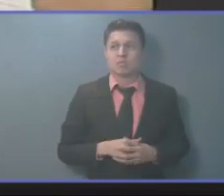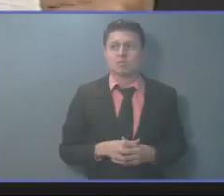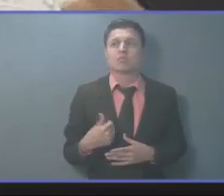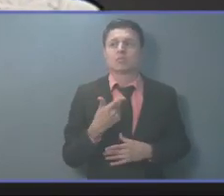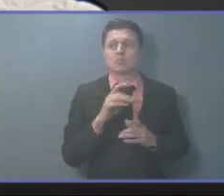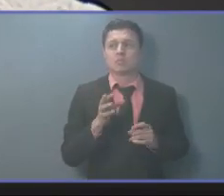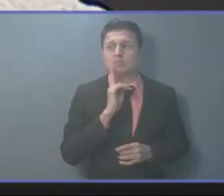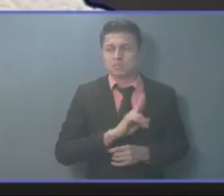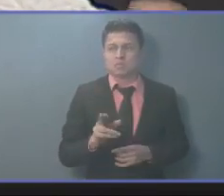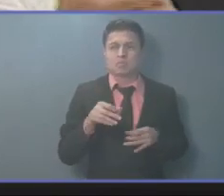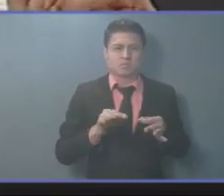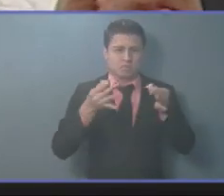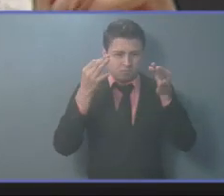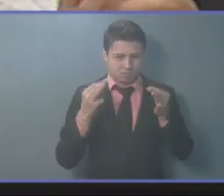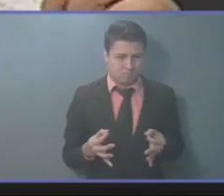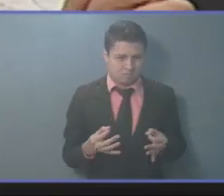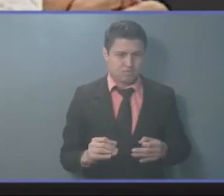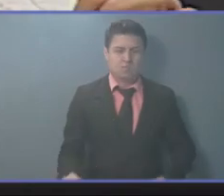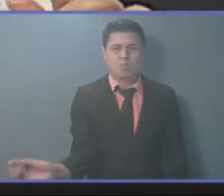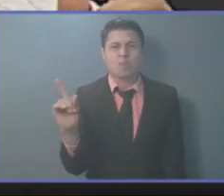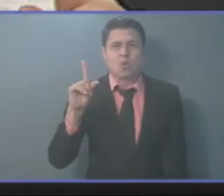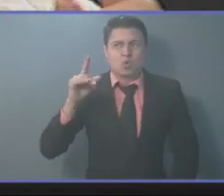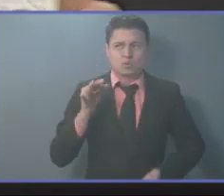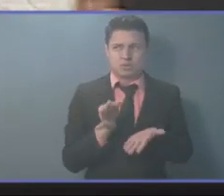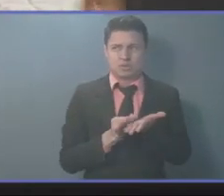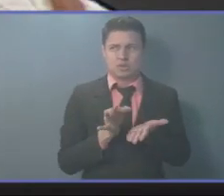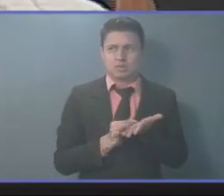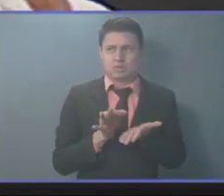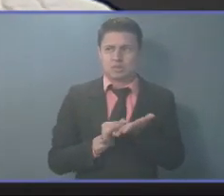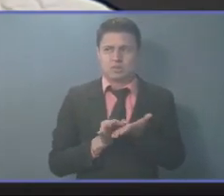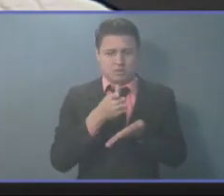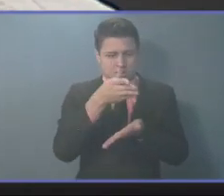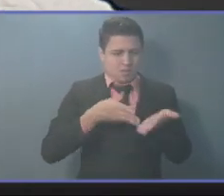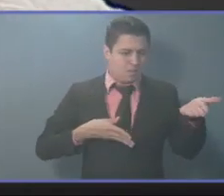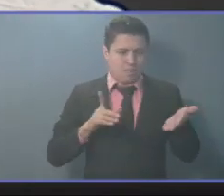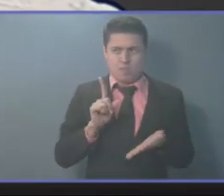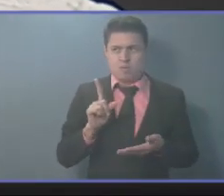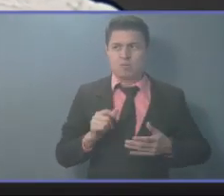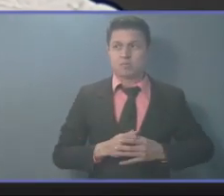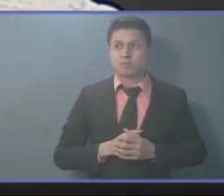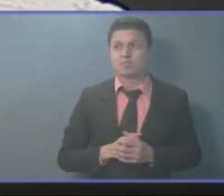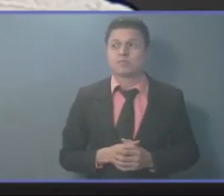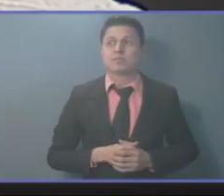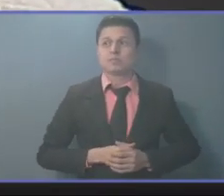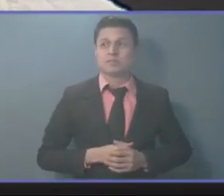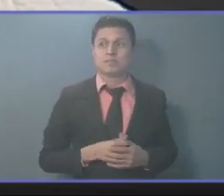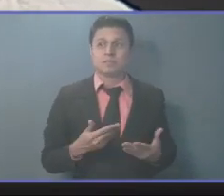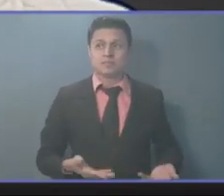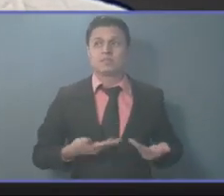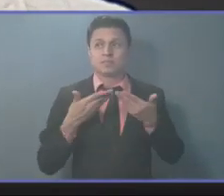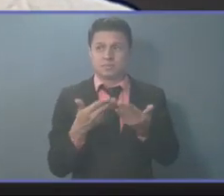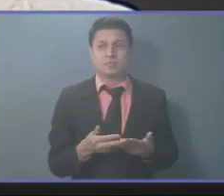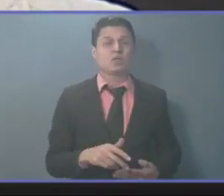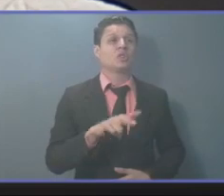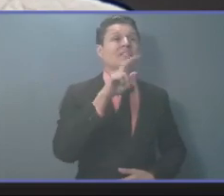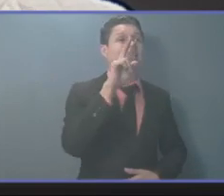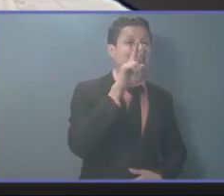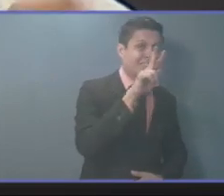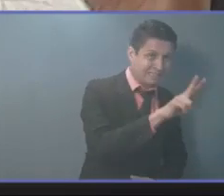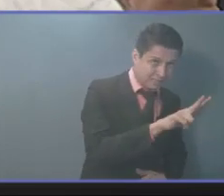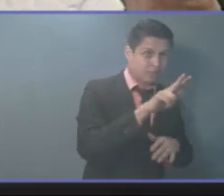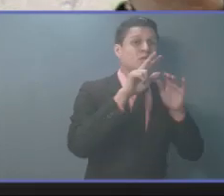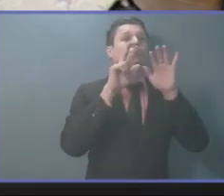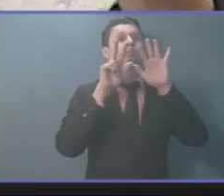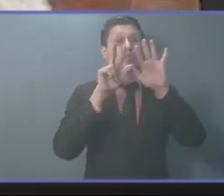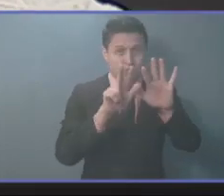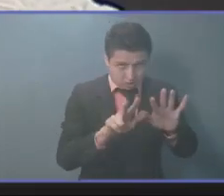hemos asignado, no un centavito partido por la mitad, señor presidente. Le estamos autorizando y dando